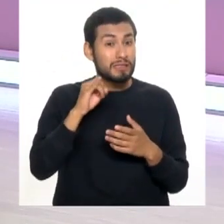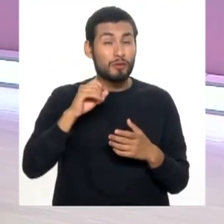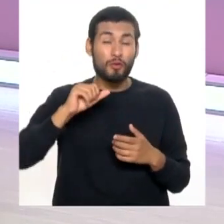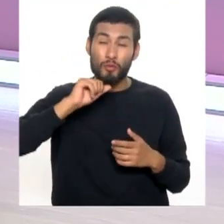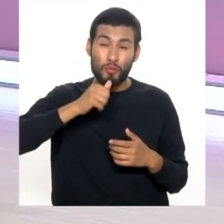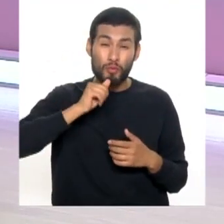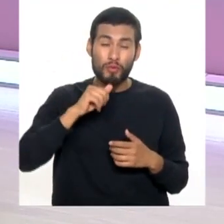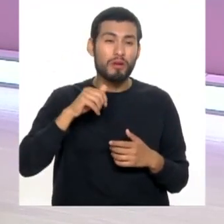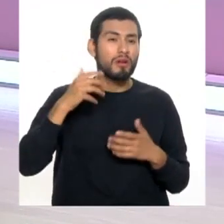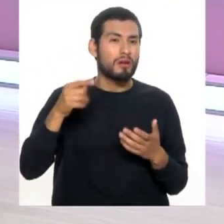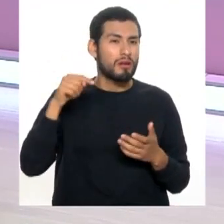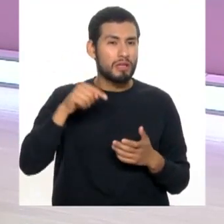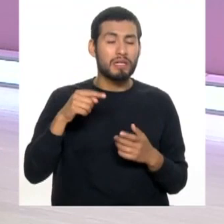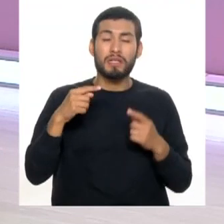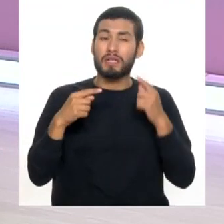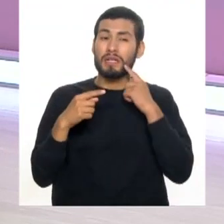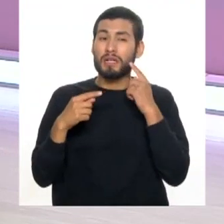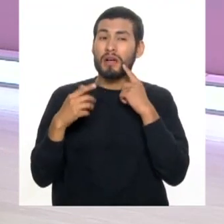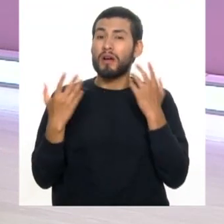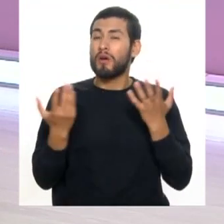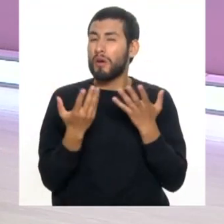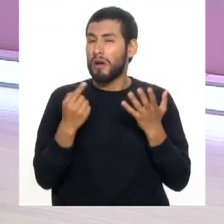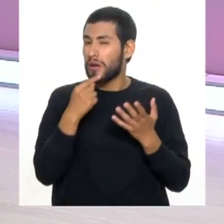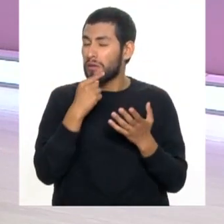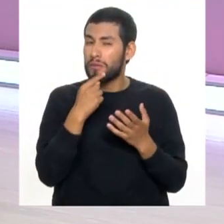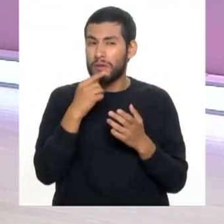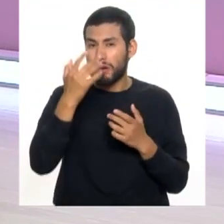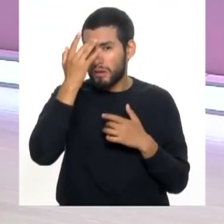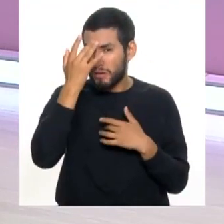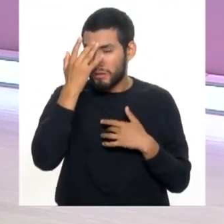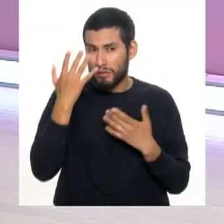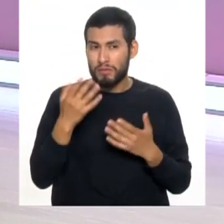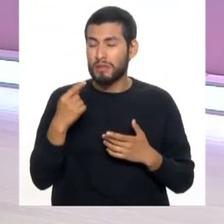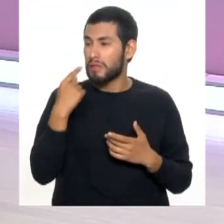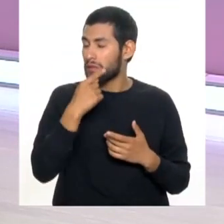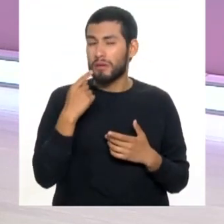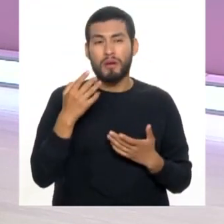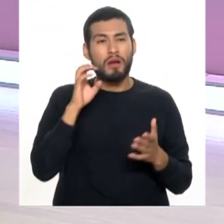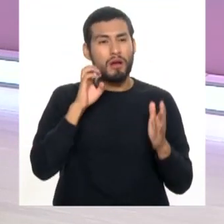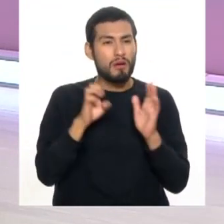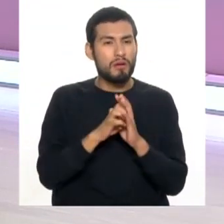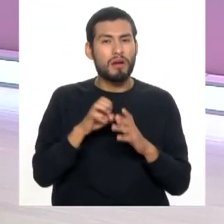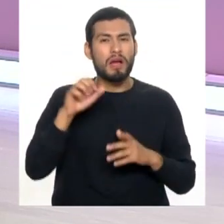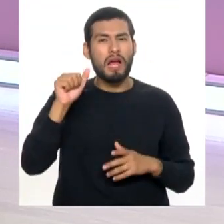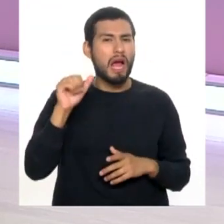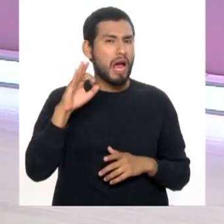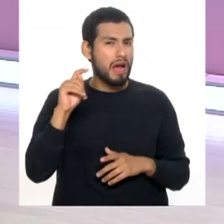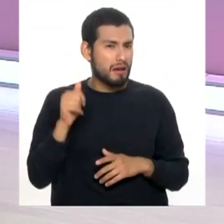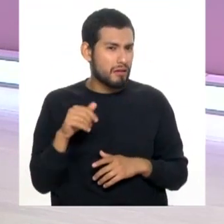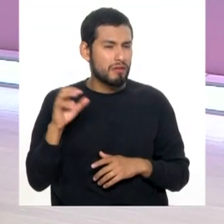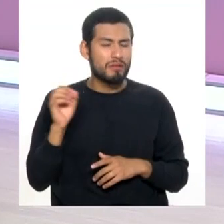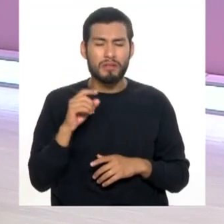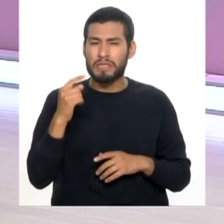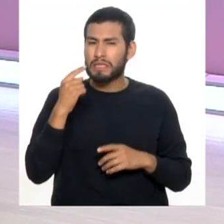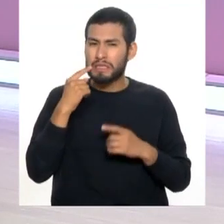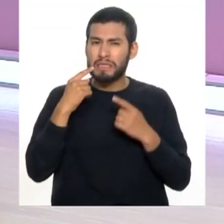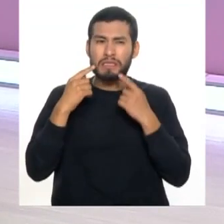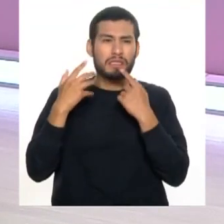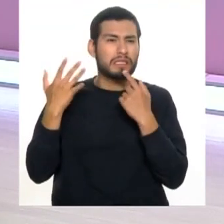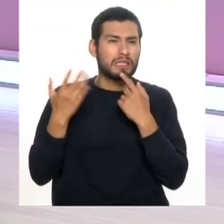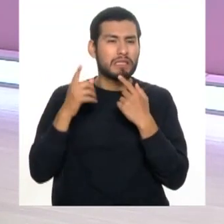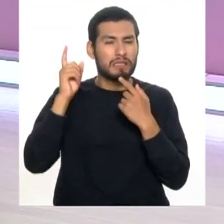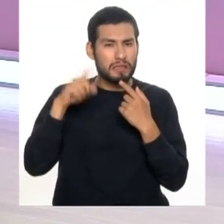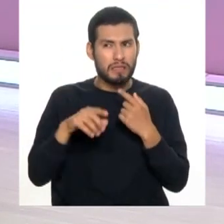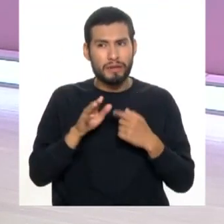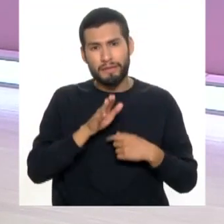doliendo, es que tiene una caries amplia o hay alguna enfermedad en boca. Por ejemplo, como un afta, una gingivotomatitis herpética, que